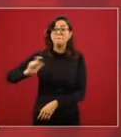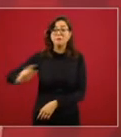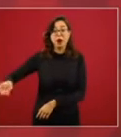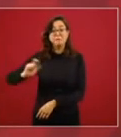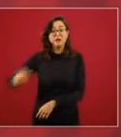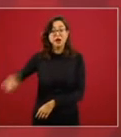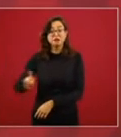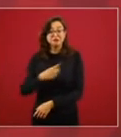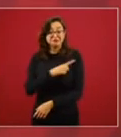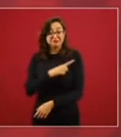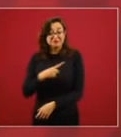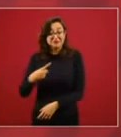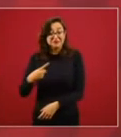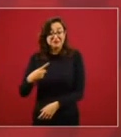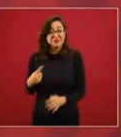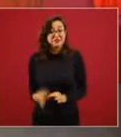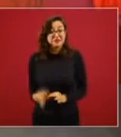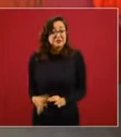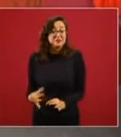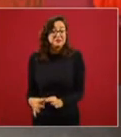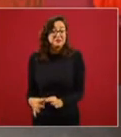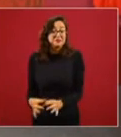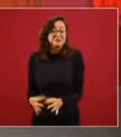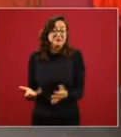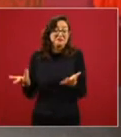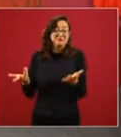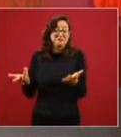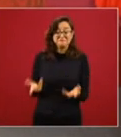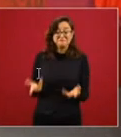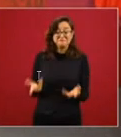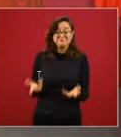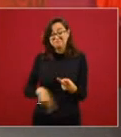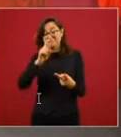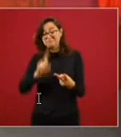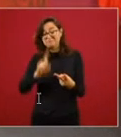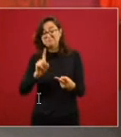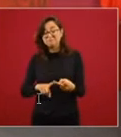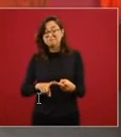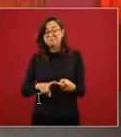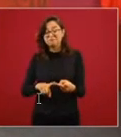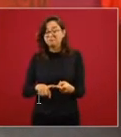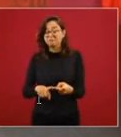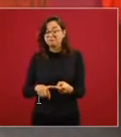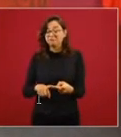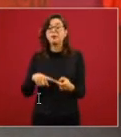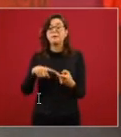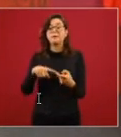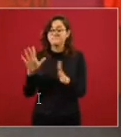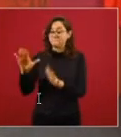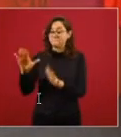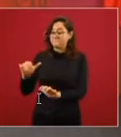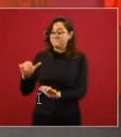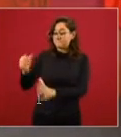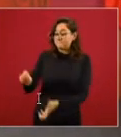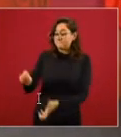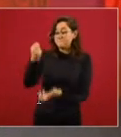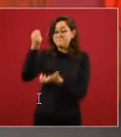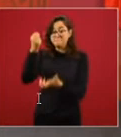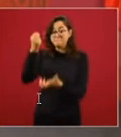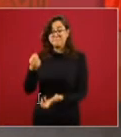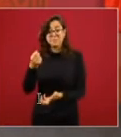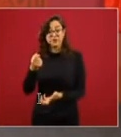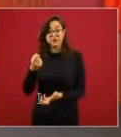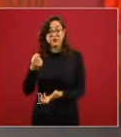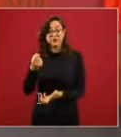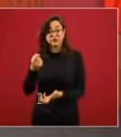tenemos que tener recursos también por